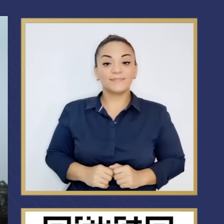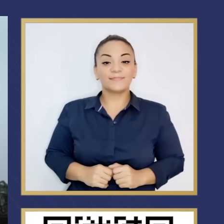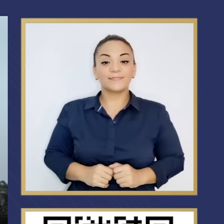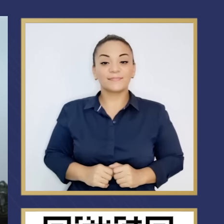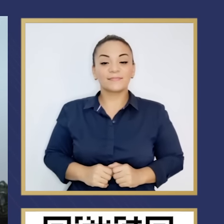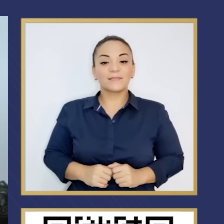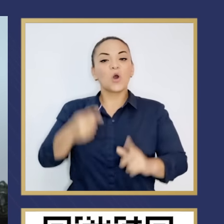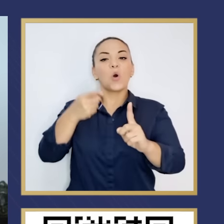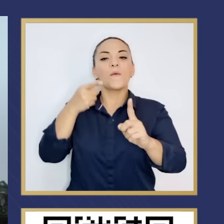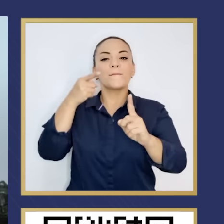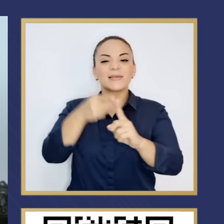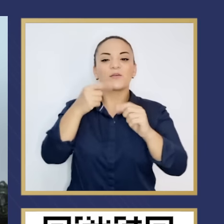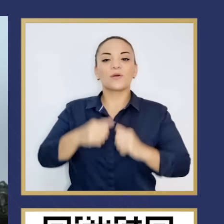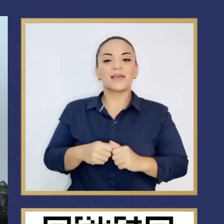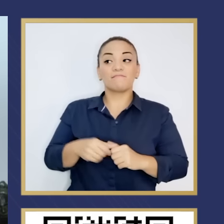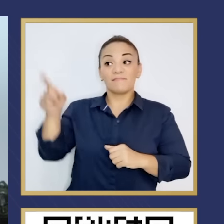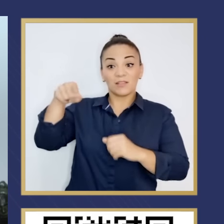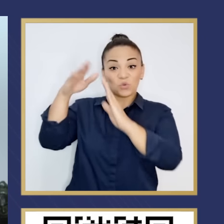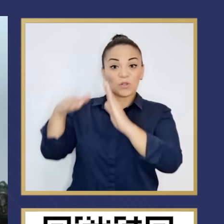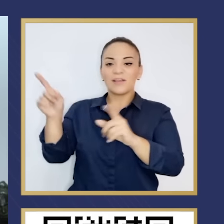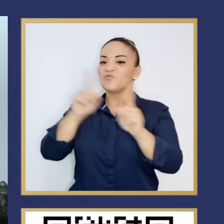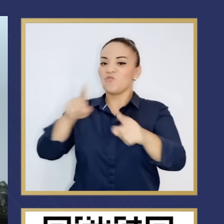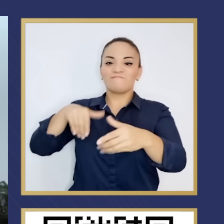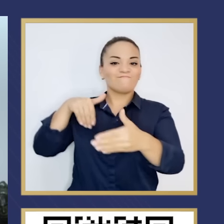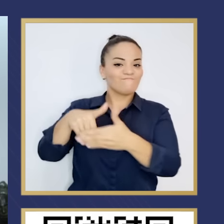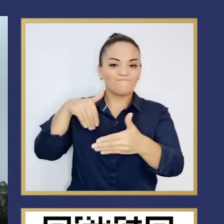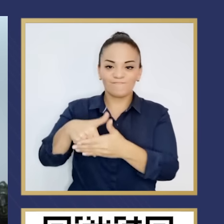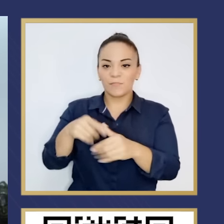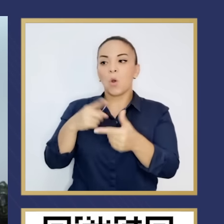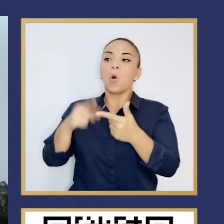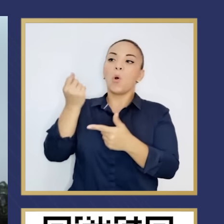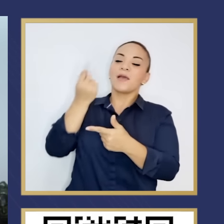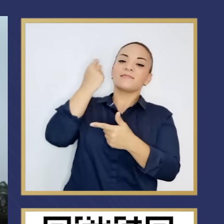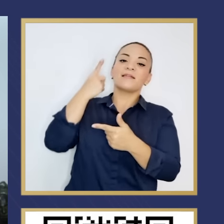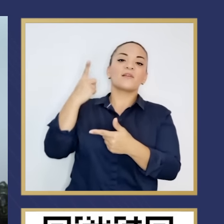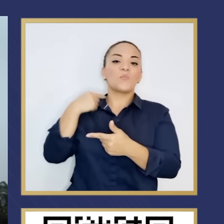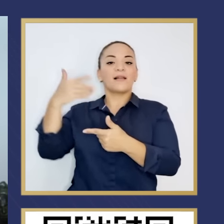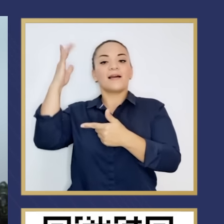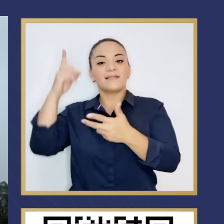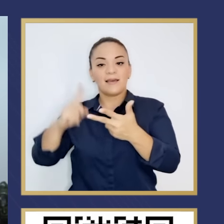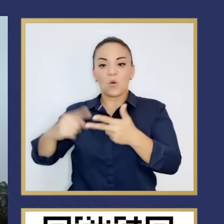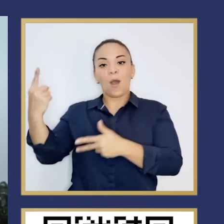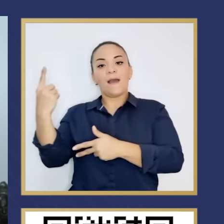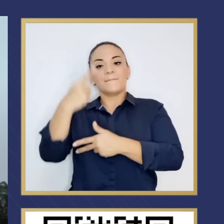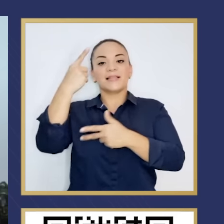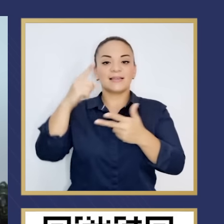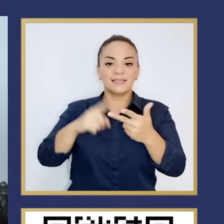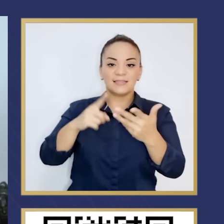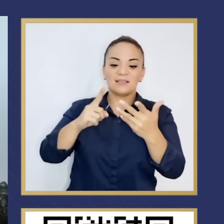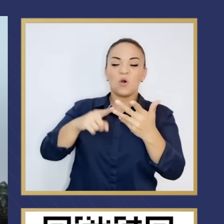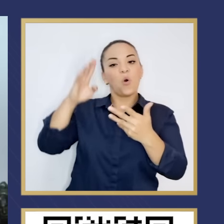para quitar trabas, interpretaciones y amenazas y